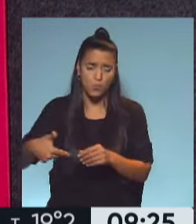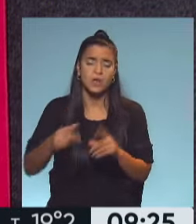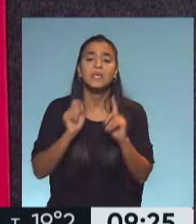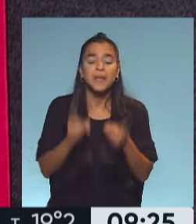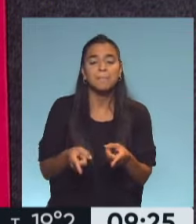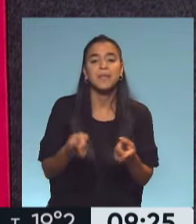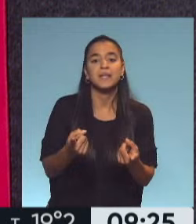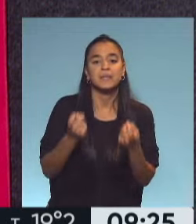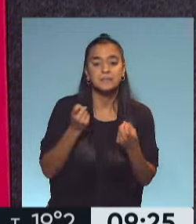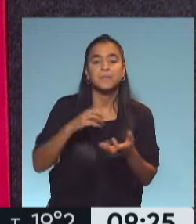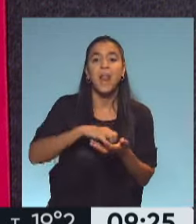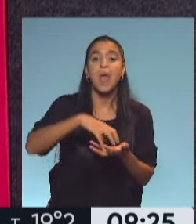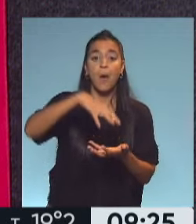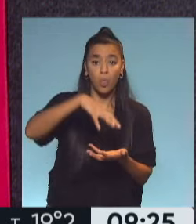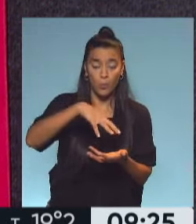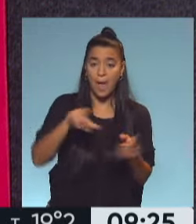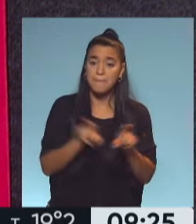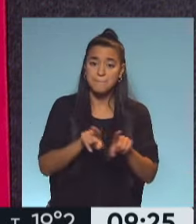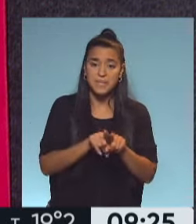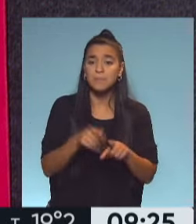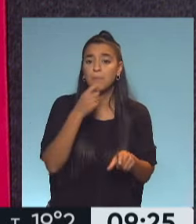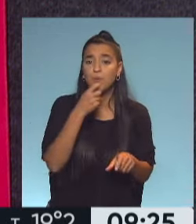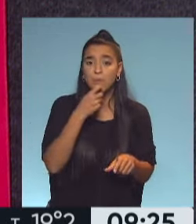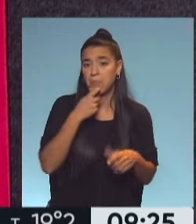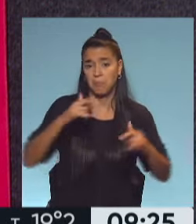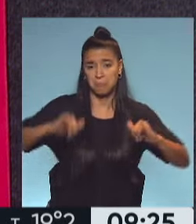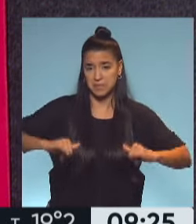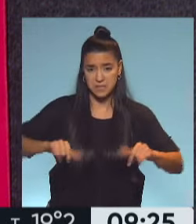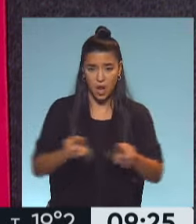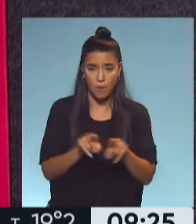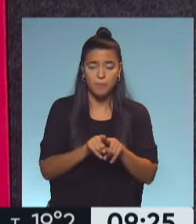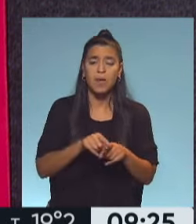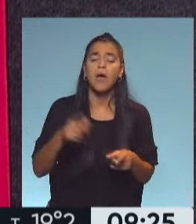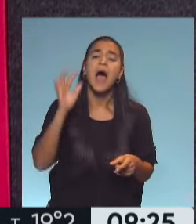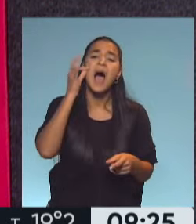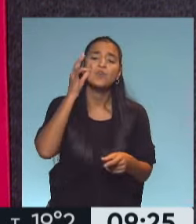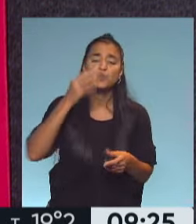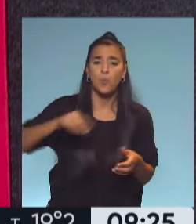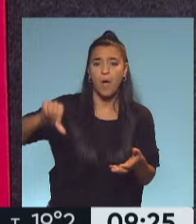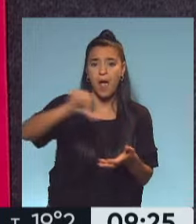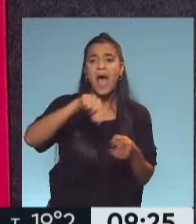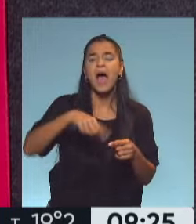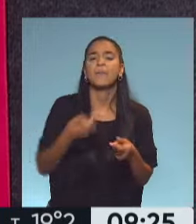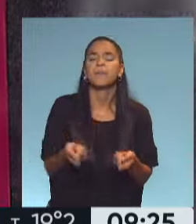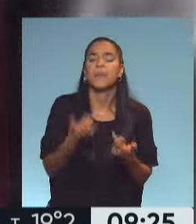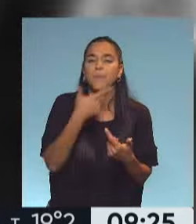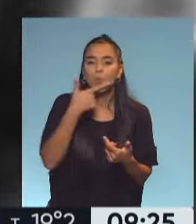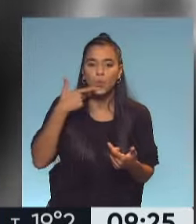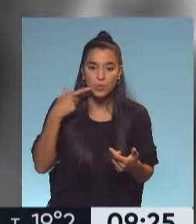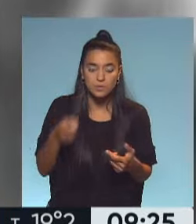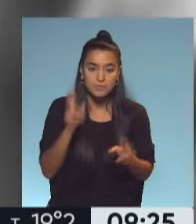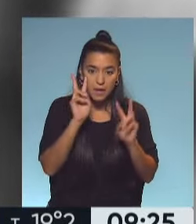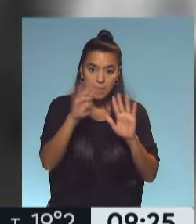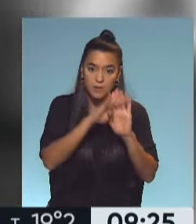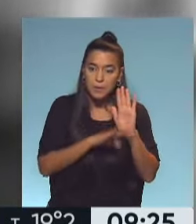también vamos a usar levadura, la misma que usamos por ejemplo para hacer la pizza y un poquito de azúcar que es lo que le va a dar el sabor dulce a La receta ya la